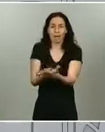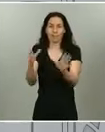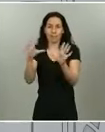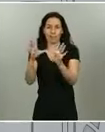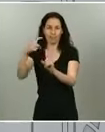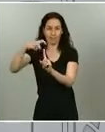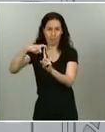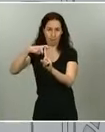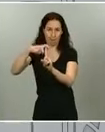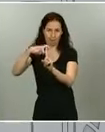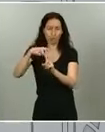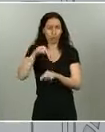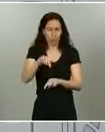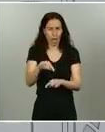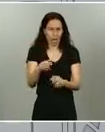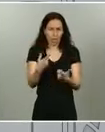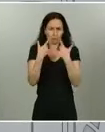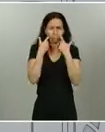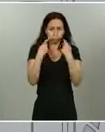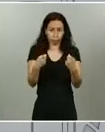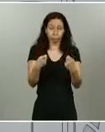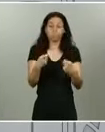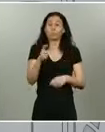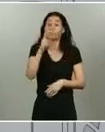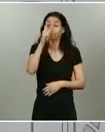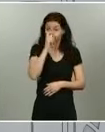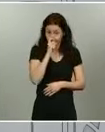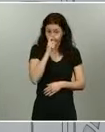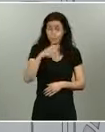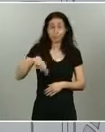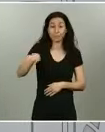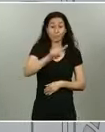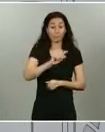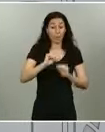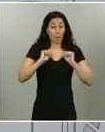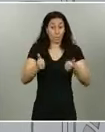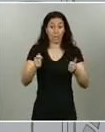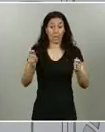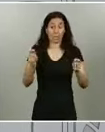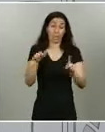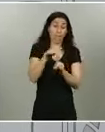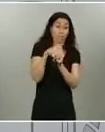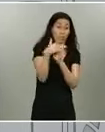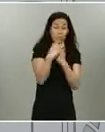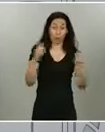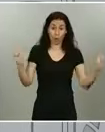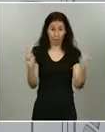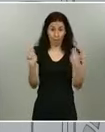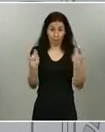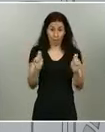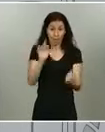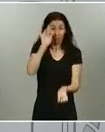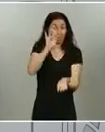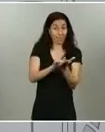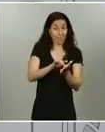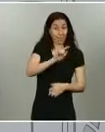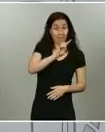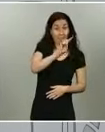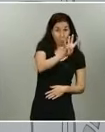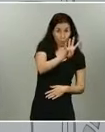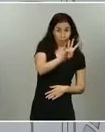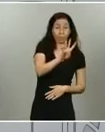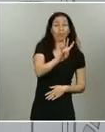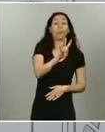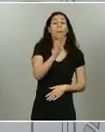Recordarán que, con el inicio del estado de alarma, el día 14, y algunas medidas previas de teletrabajo,